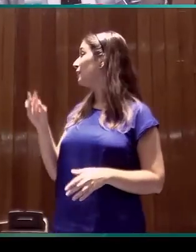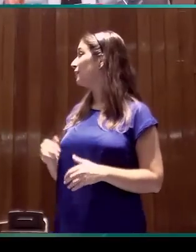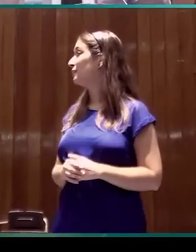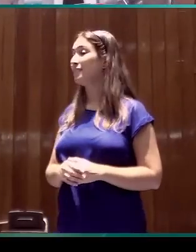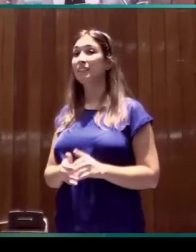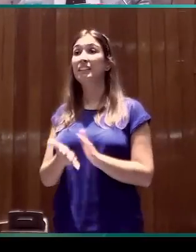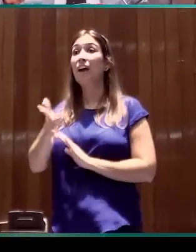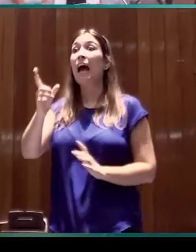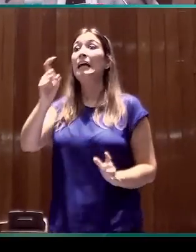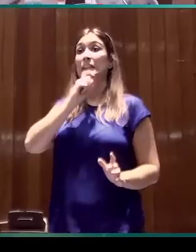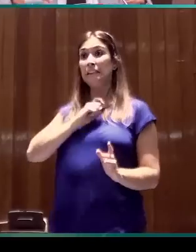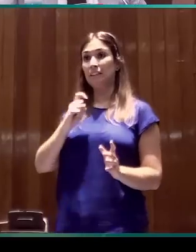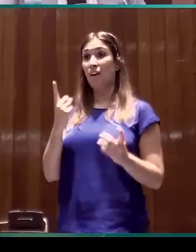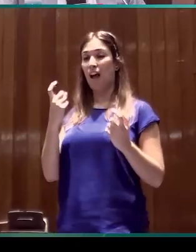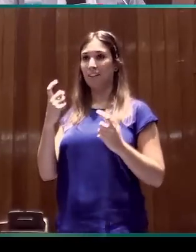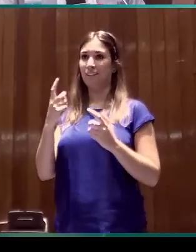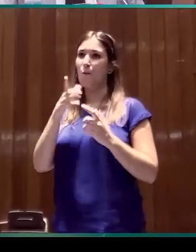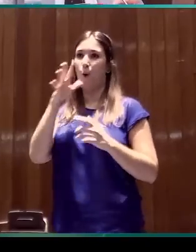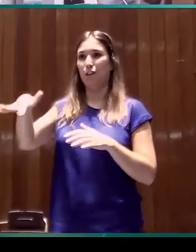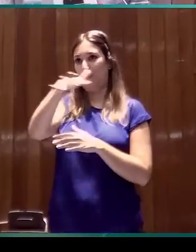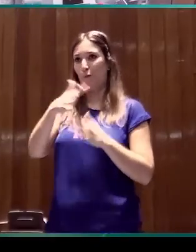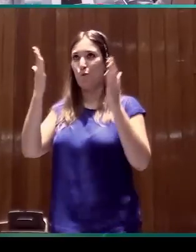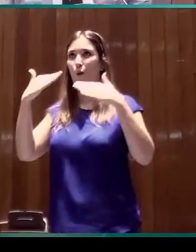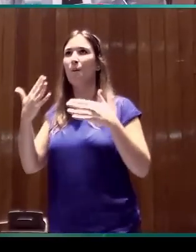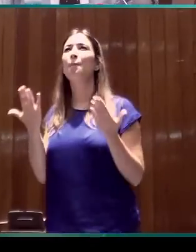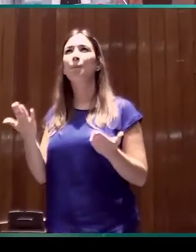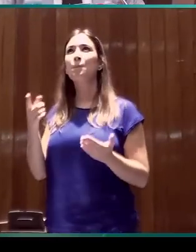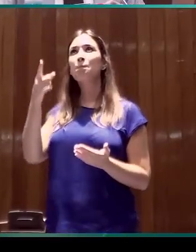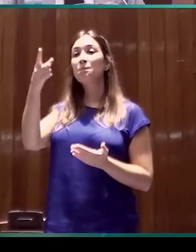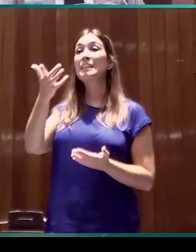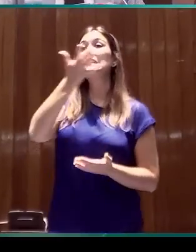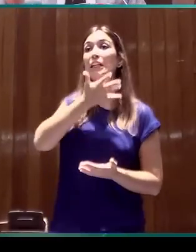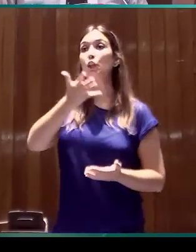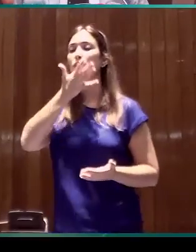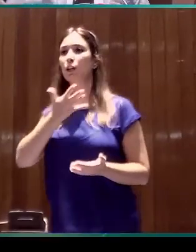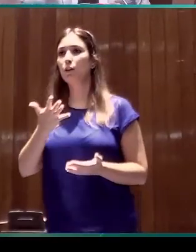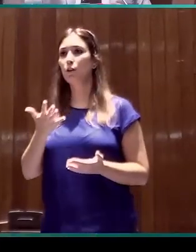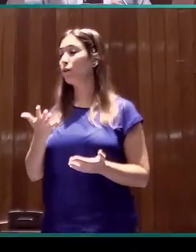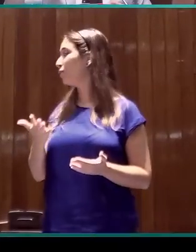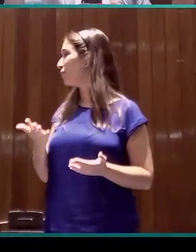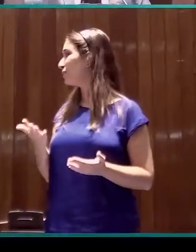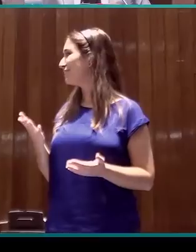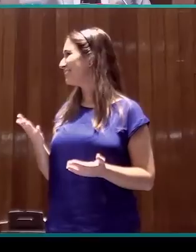como avisar, faltan los rasgos no manuales por falta de espacio, pero esos dos signos manuales, venir,